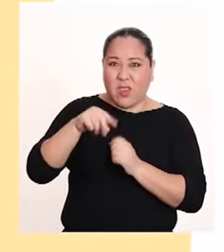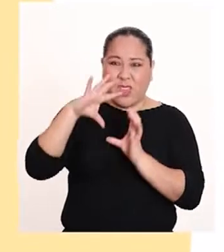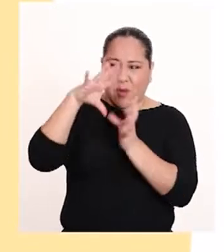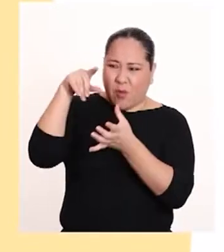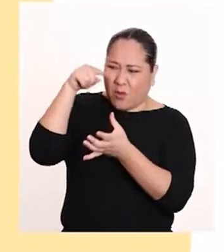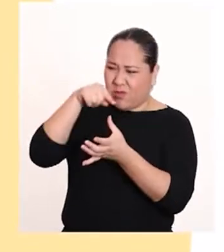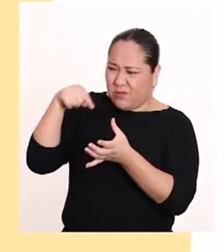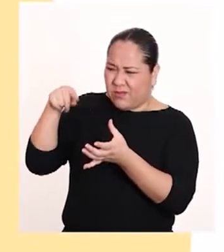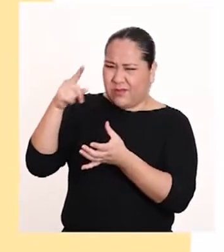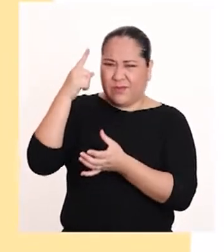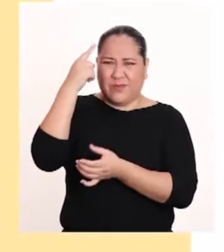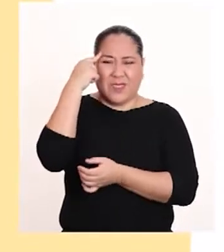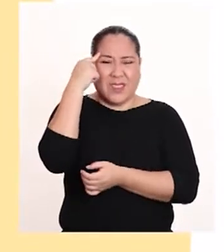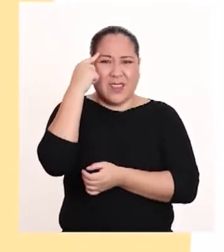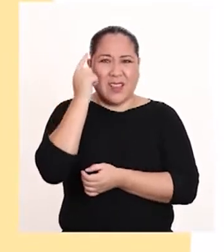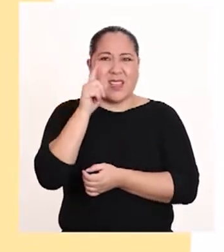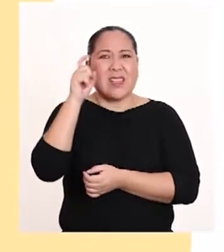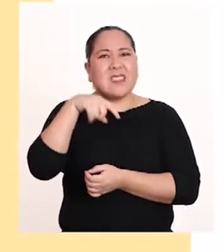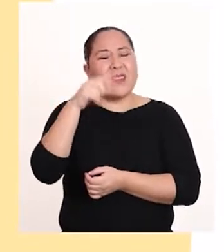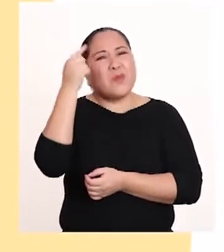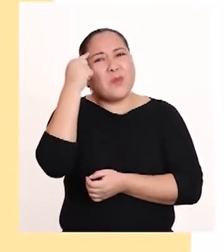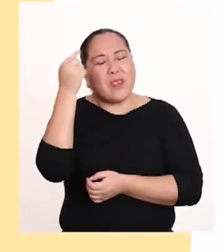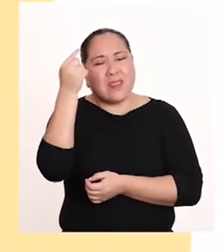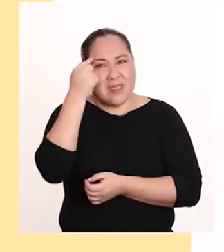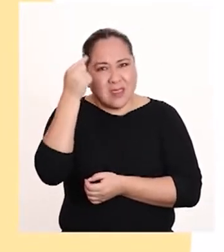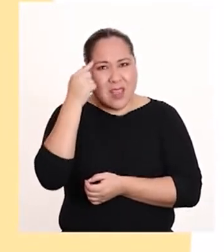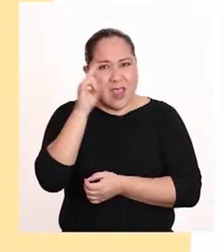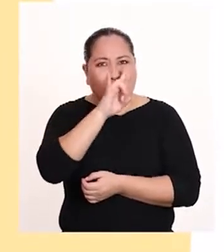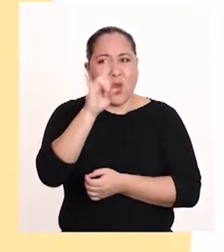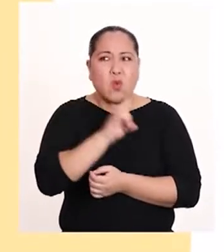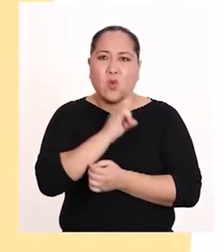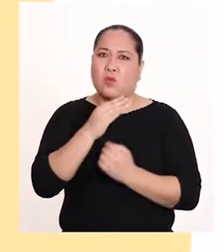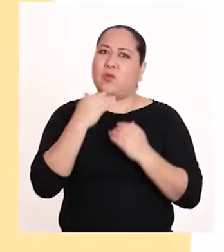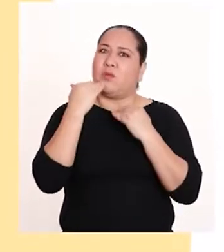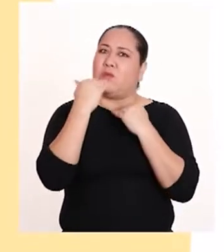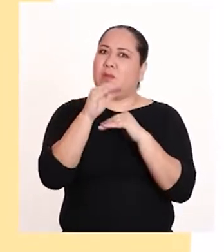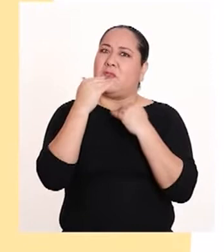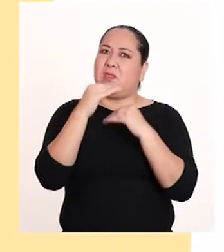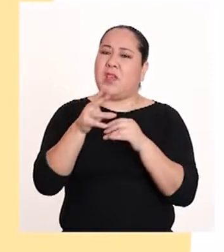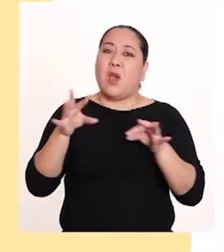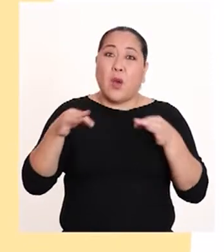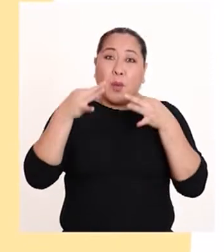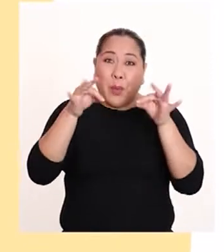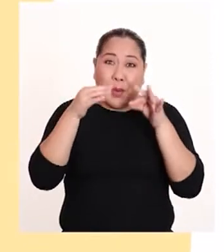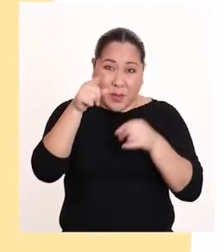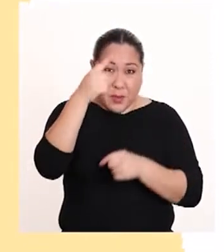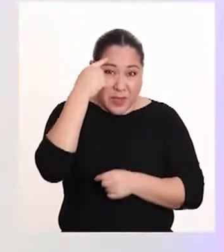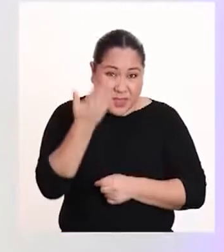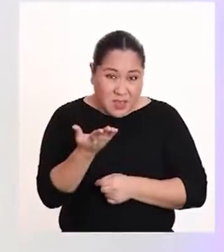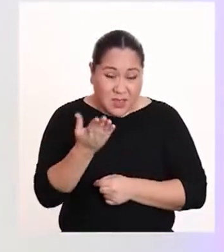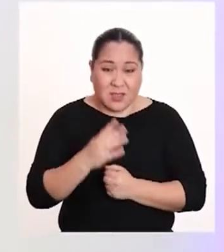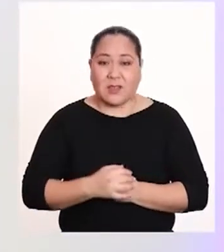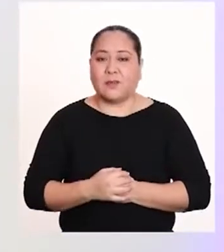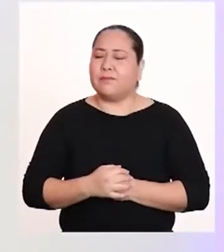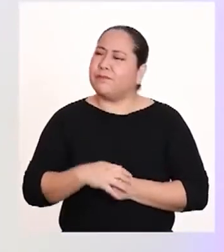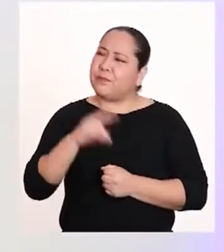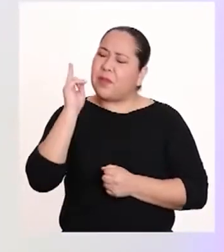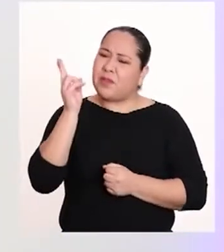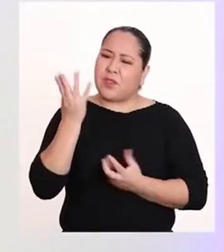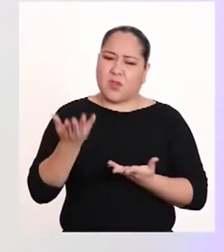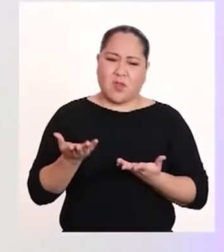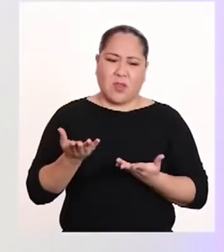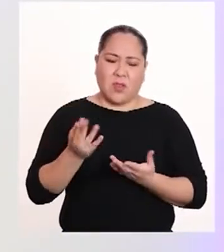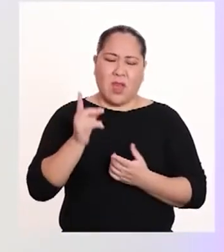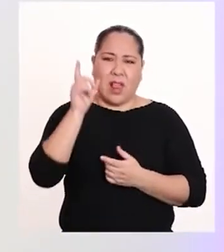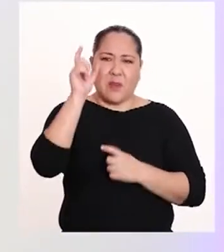nos hacen pensar que debemos tomar conciencia sobre el uso racional del plástico. ¿No creen? Profesora, ¿y